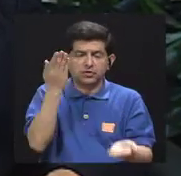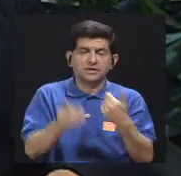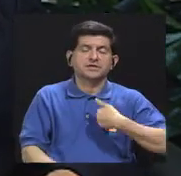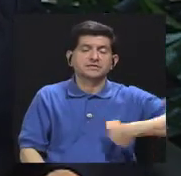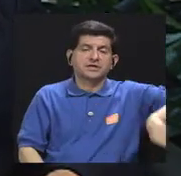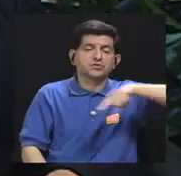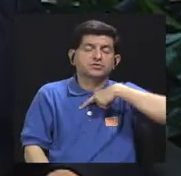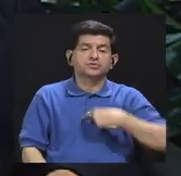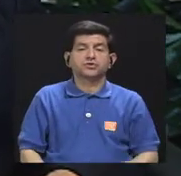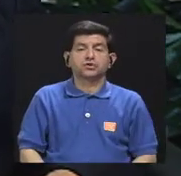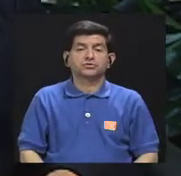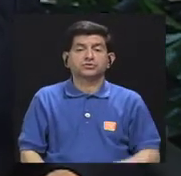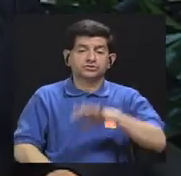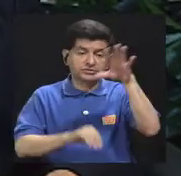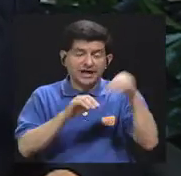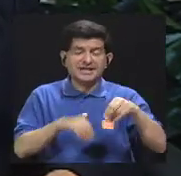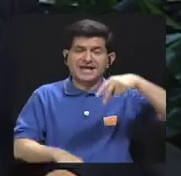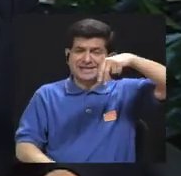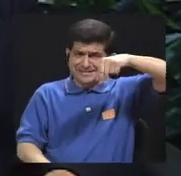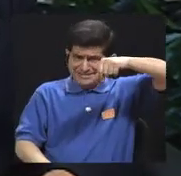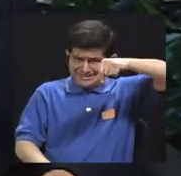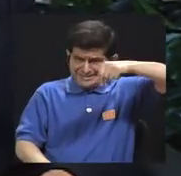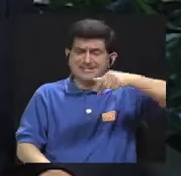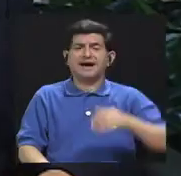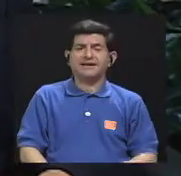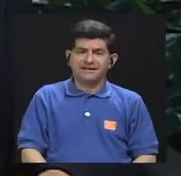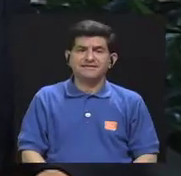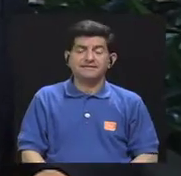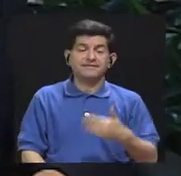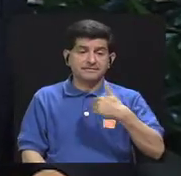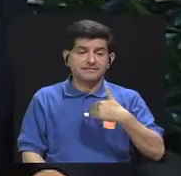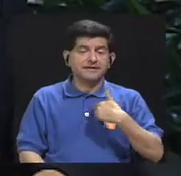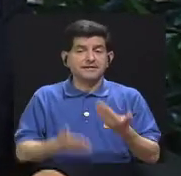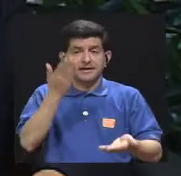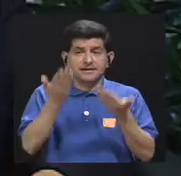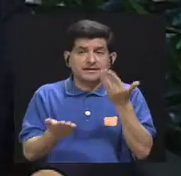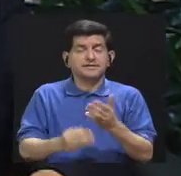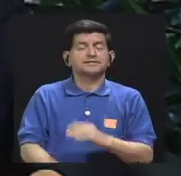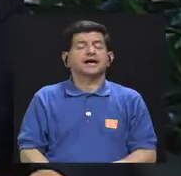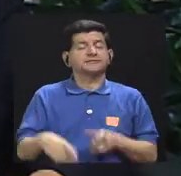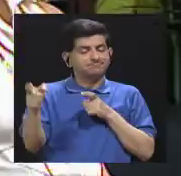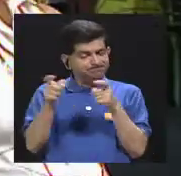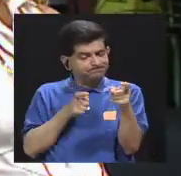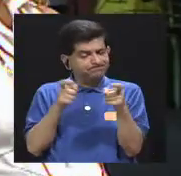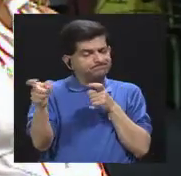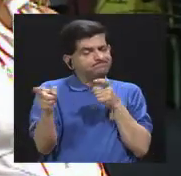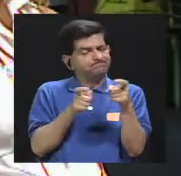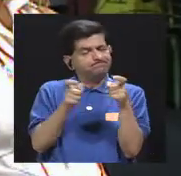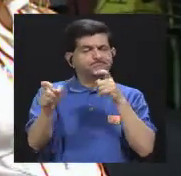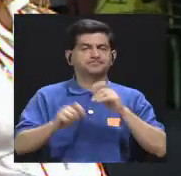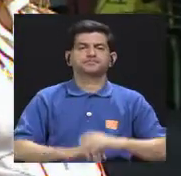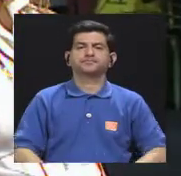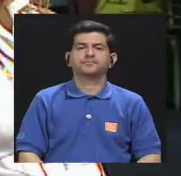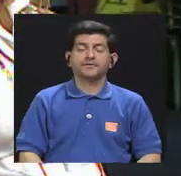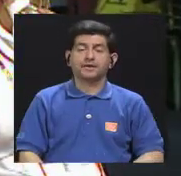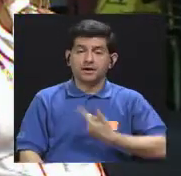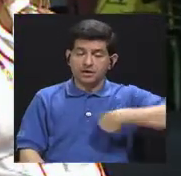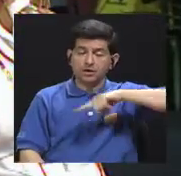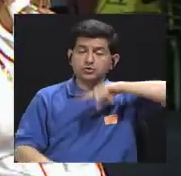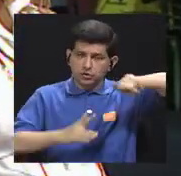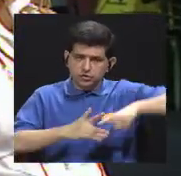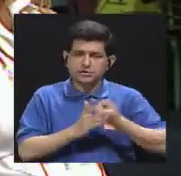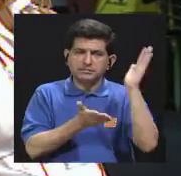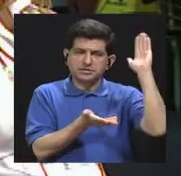estar agregando mucha sal y que tenemos que tener un poquito más de control tenemos que